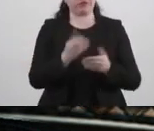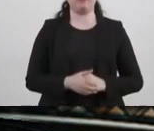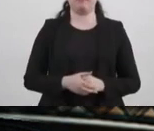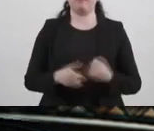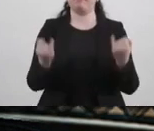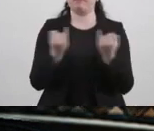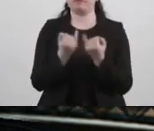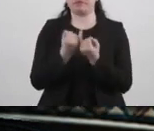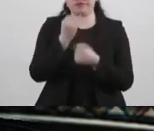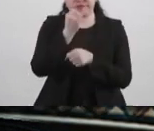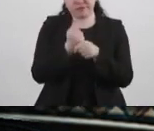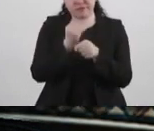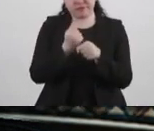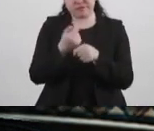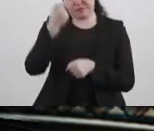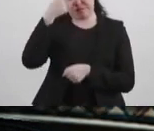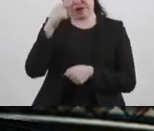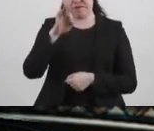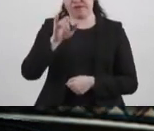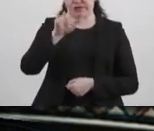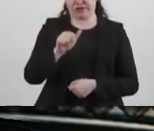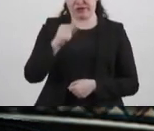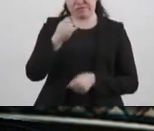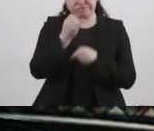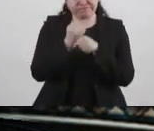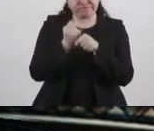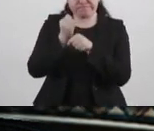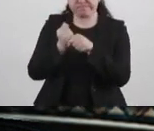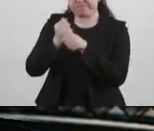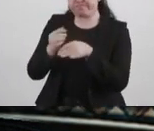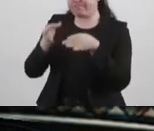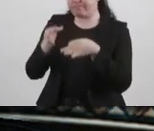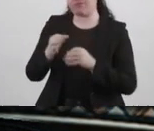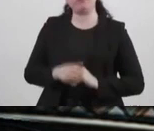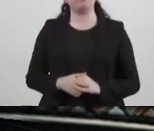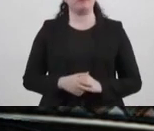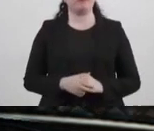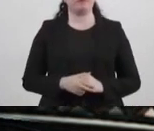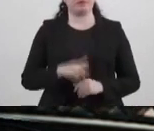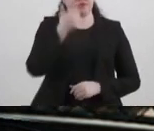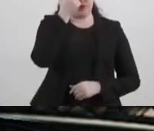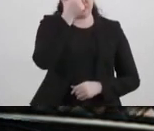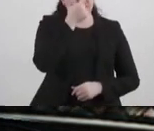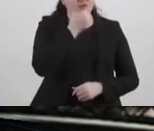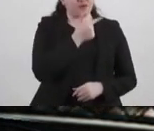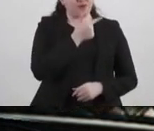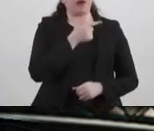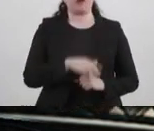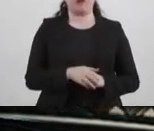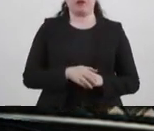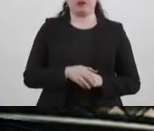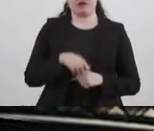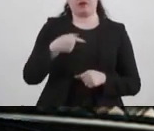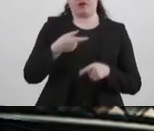la Fiscalía General de Justicia para iniciar las indagatorias. Durante la noche intervino una